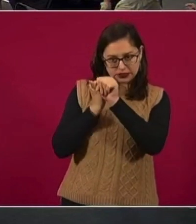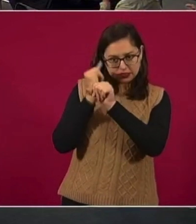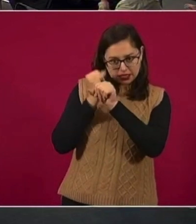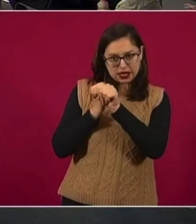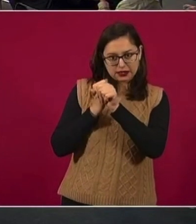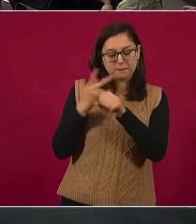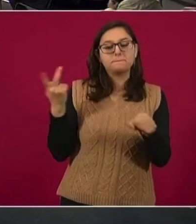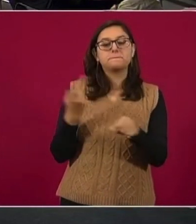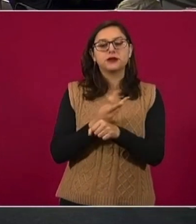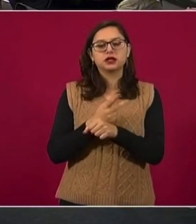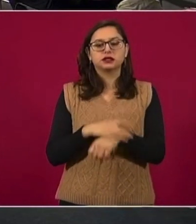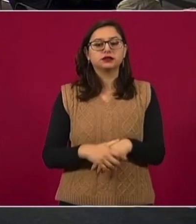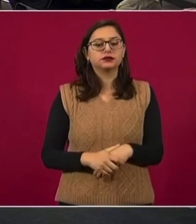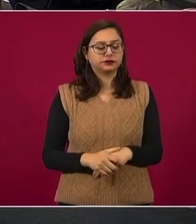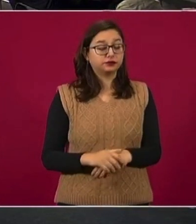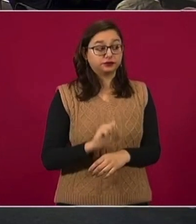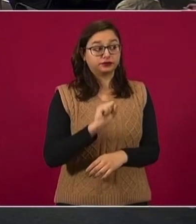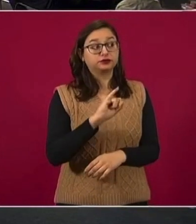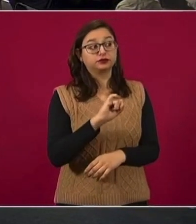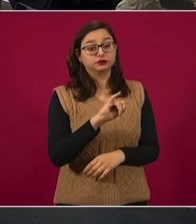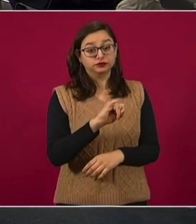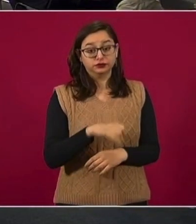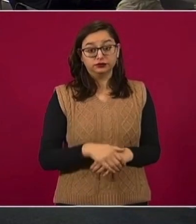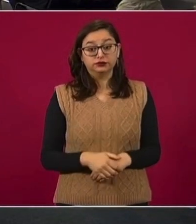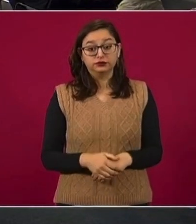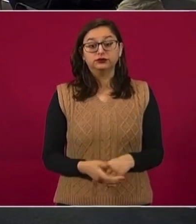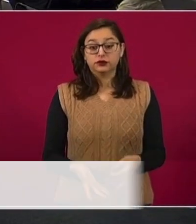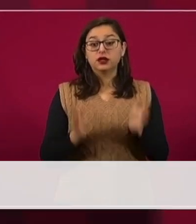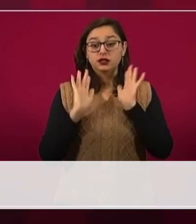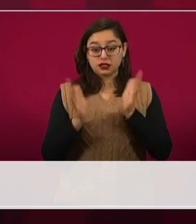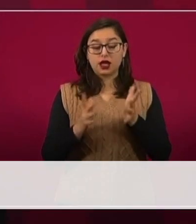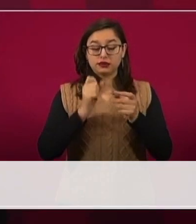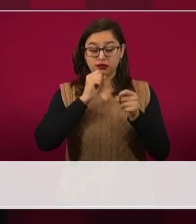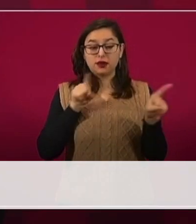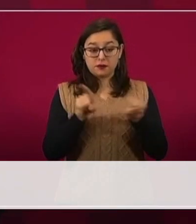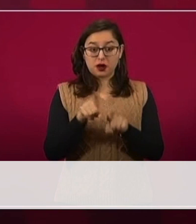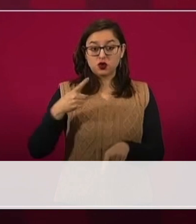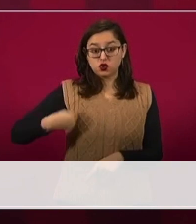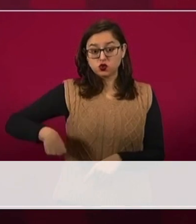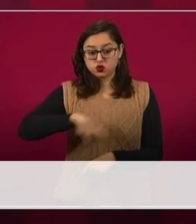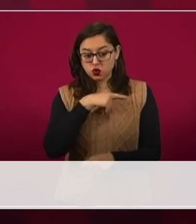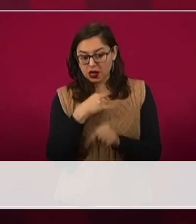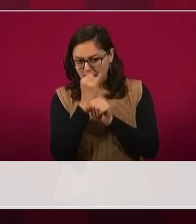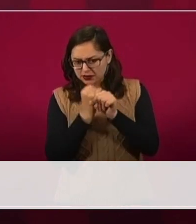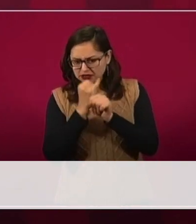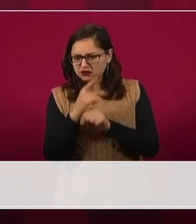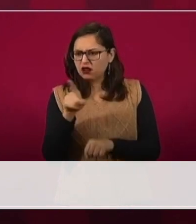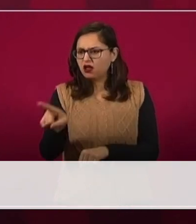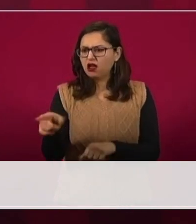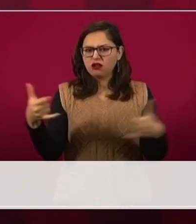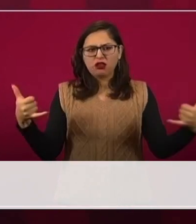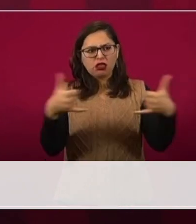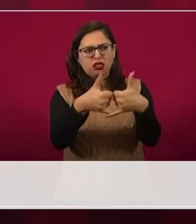está ya viendo este asunto para ver en qué consistió esta amenaza.